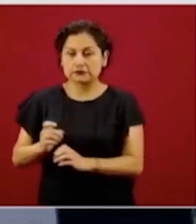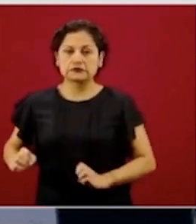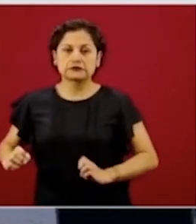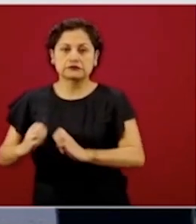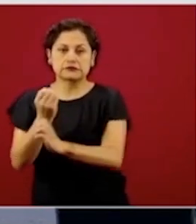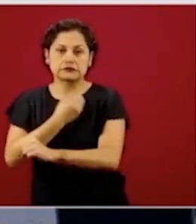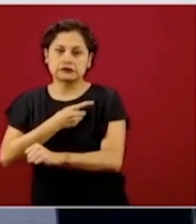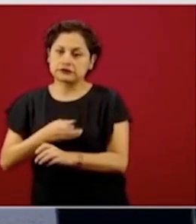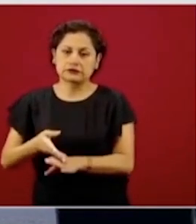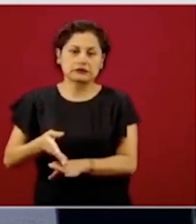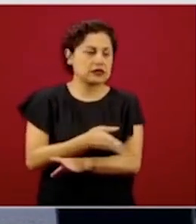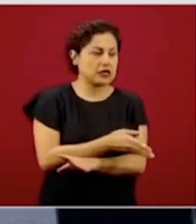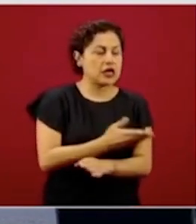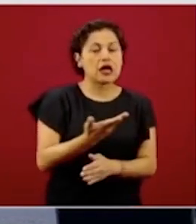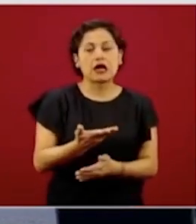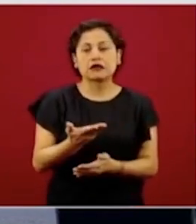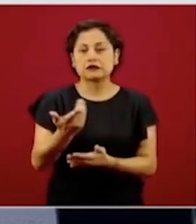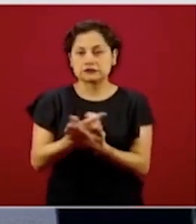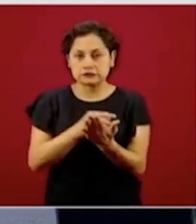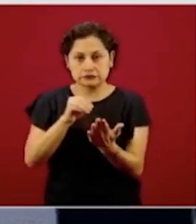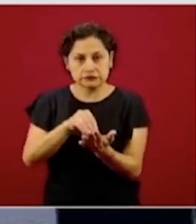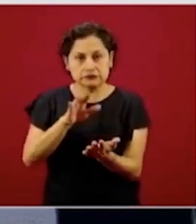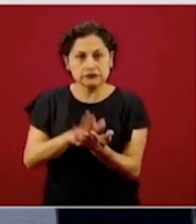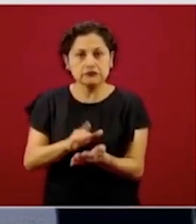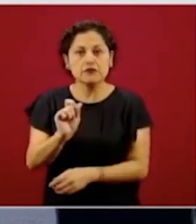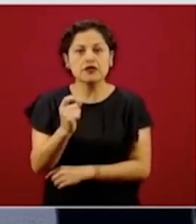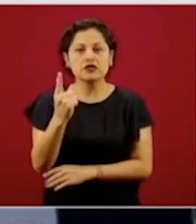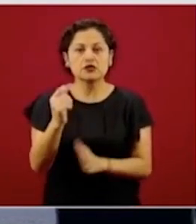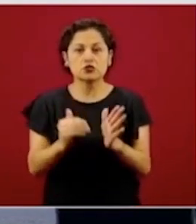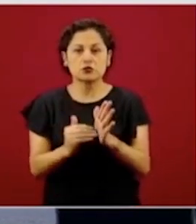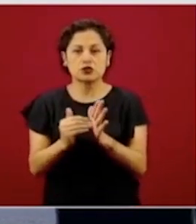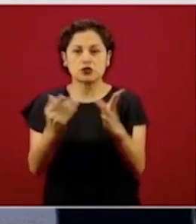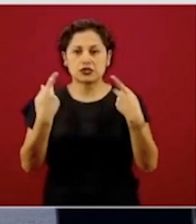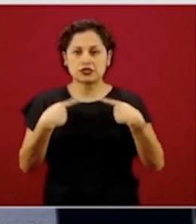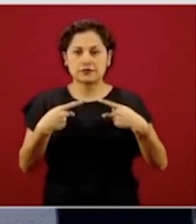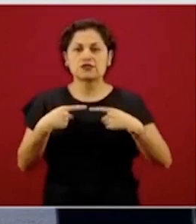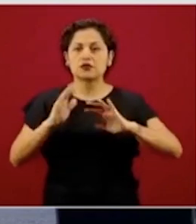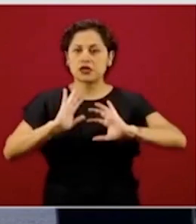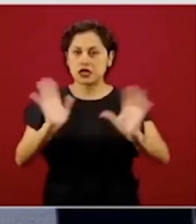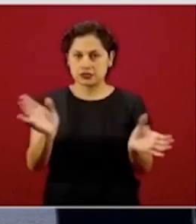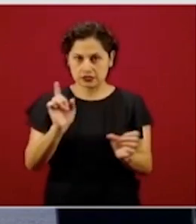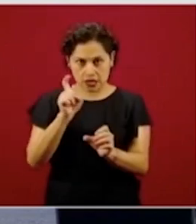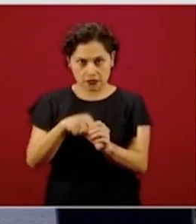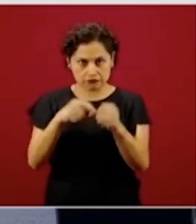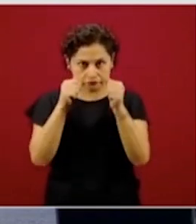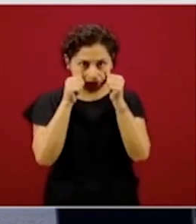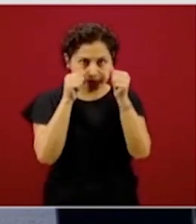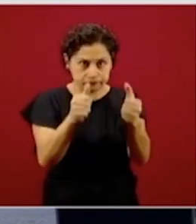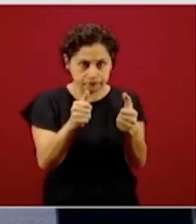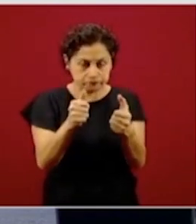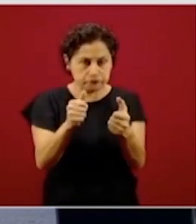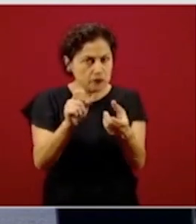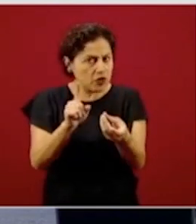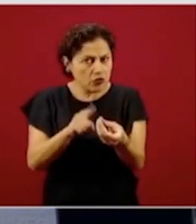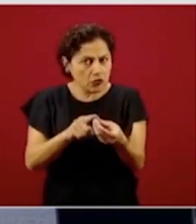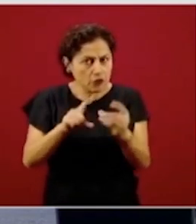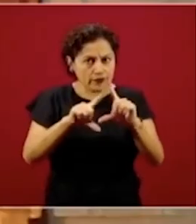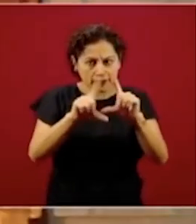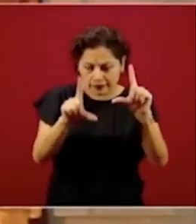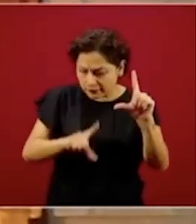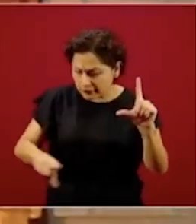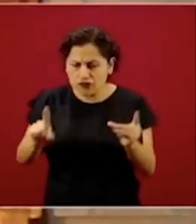tenemos 21 millones de personas que se atienden. ¿Y dónde están distribuidas? Pues exactamente ese es el otro mapa,